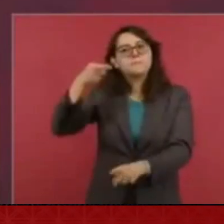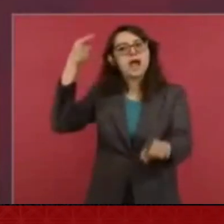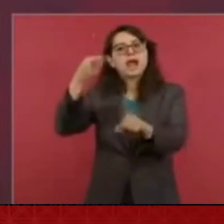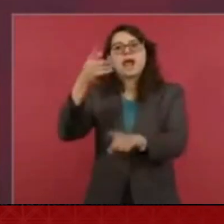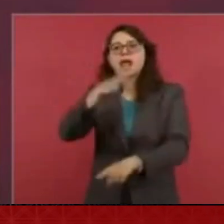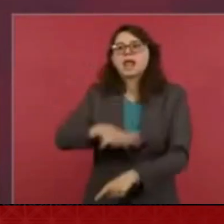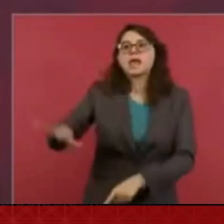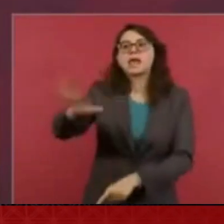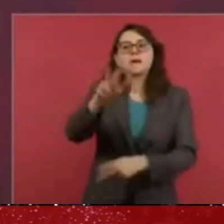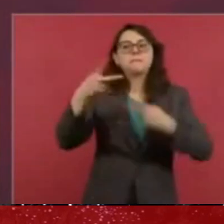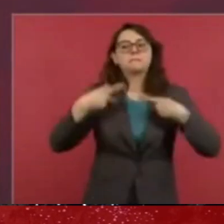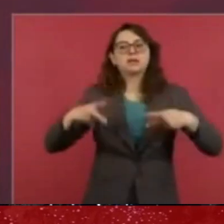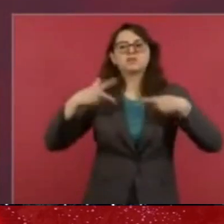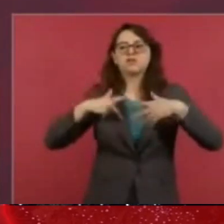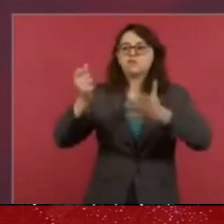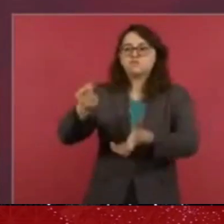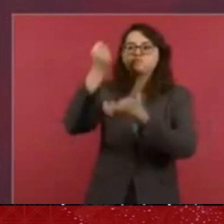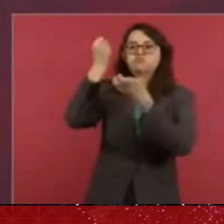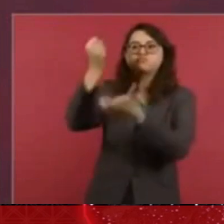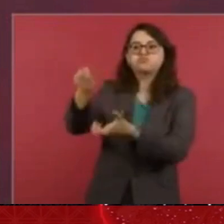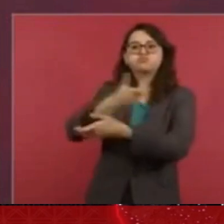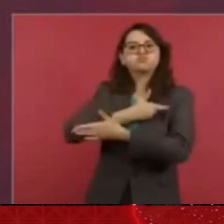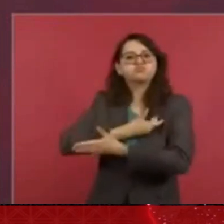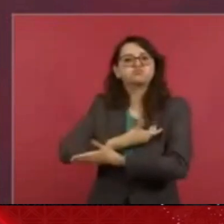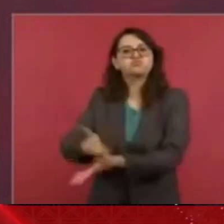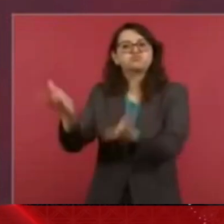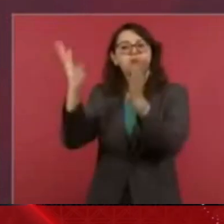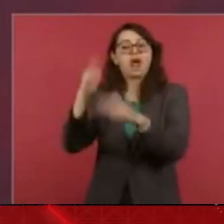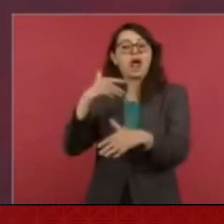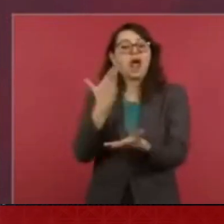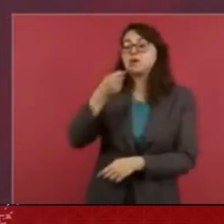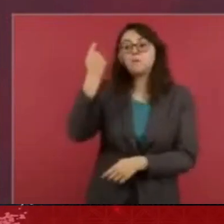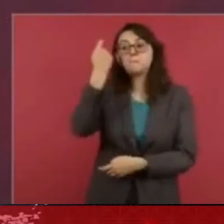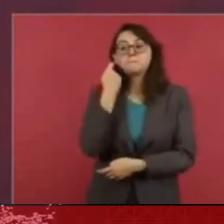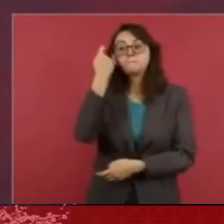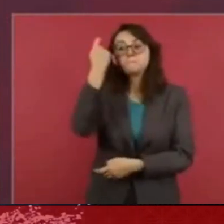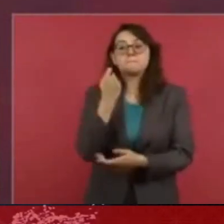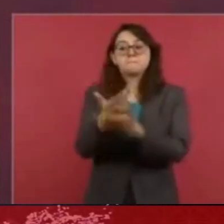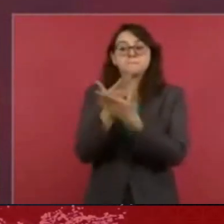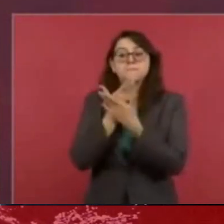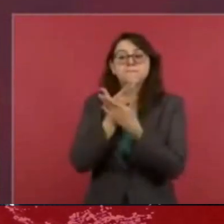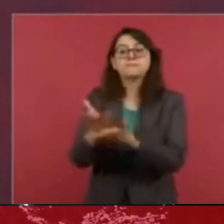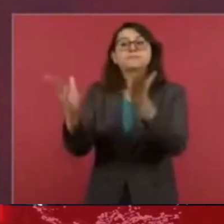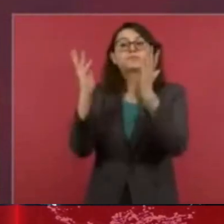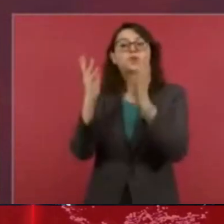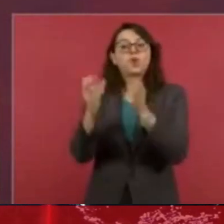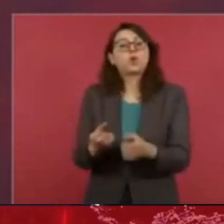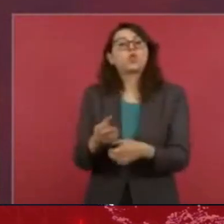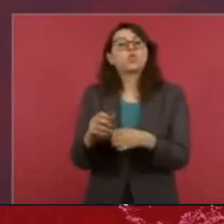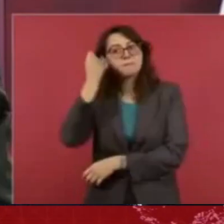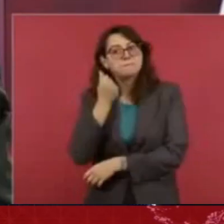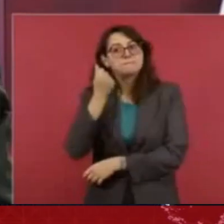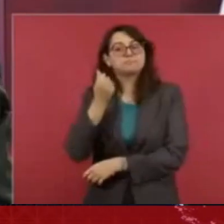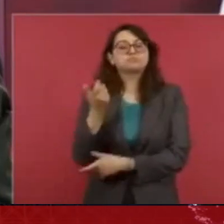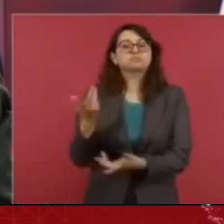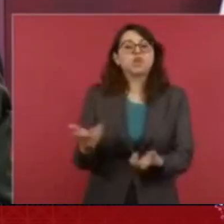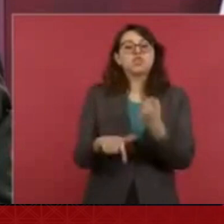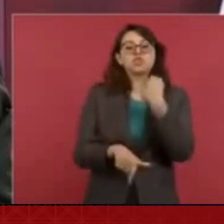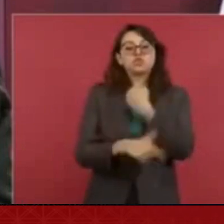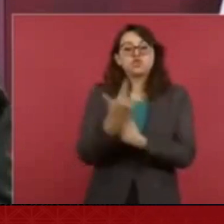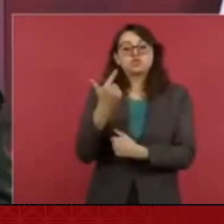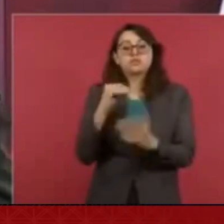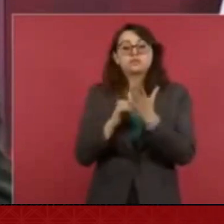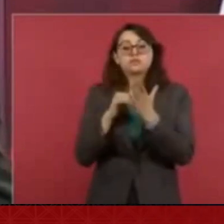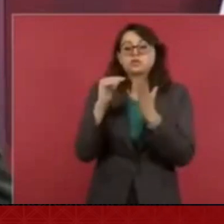adultos mayores como 400 mil millones de pesos. A 12 millones de adultos mayores, con un